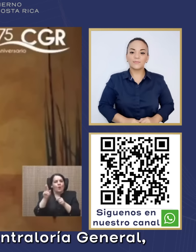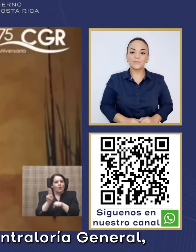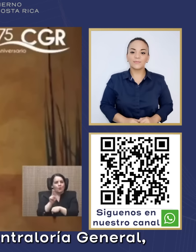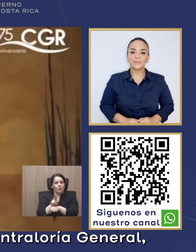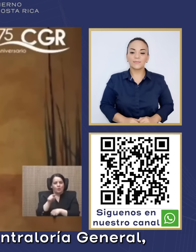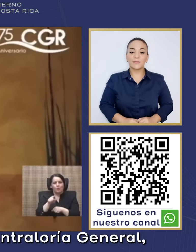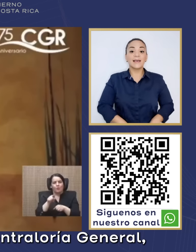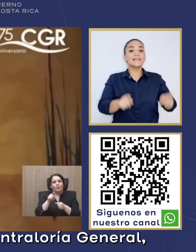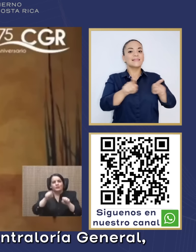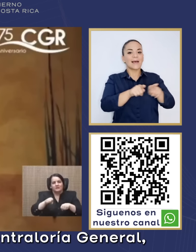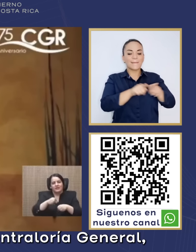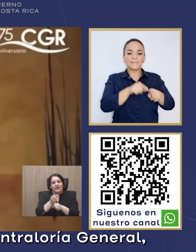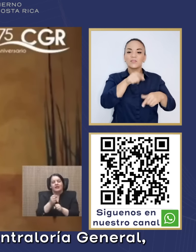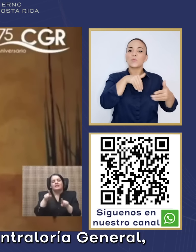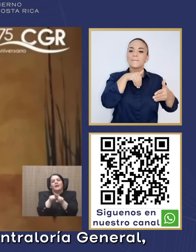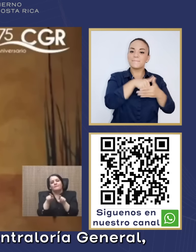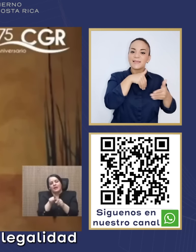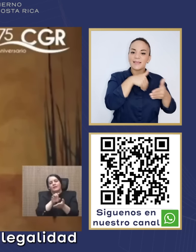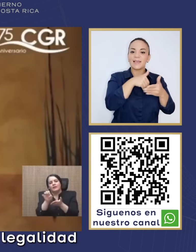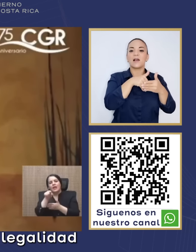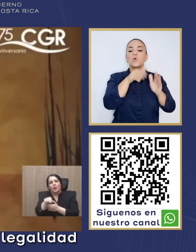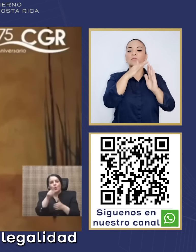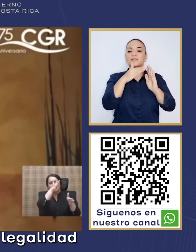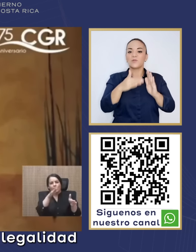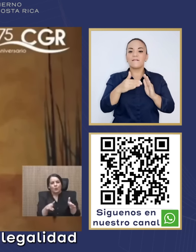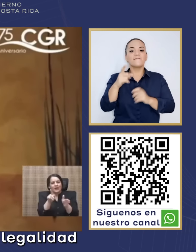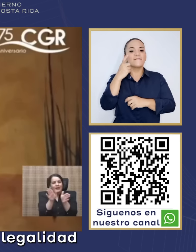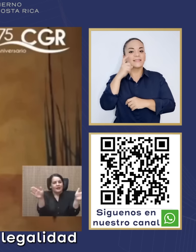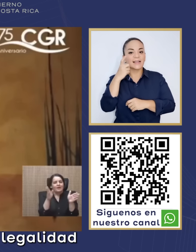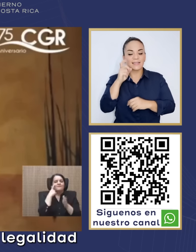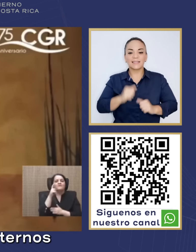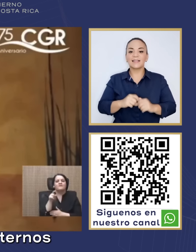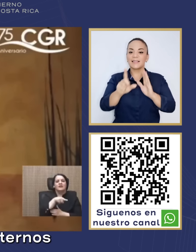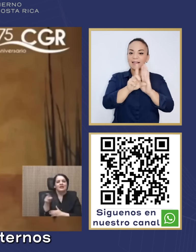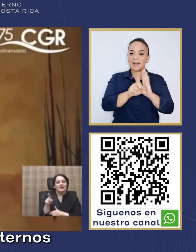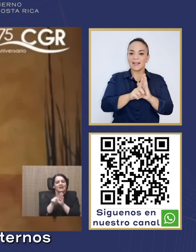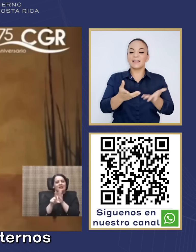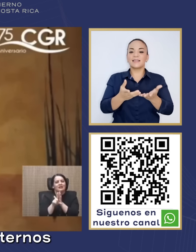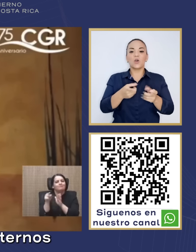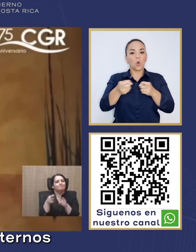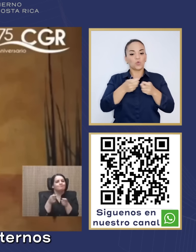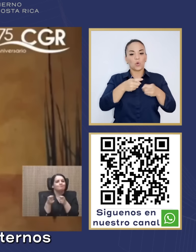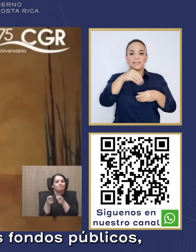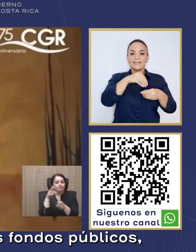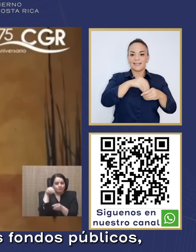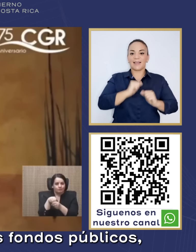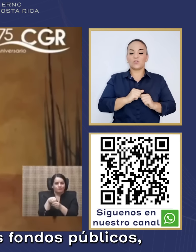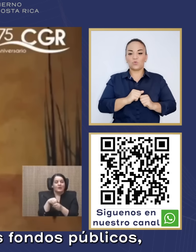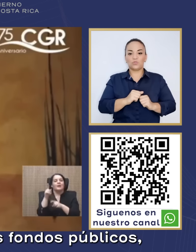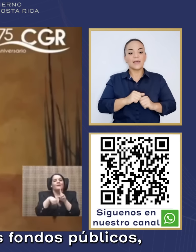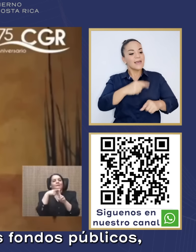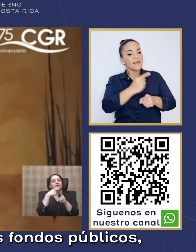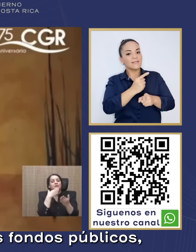También le impediría a la Contraloría General la fiscalización de la legalidad de los controles internos y la